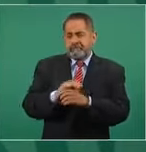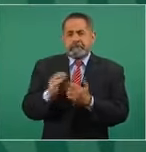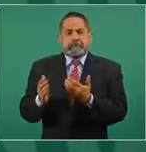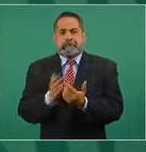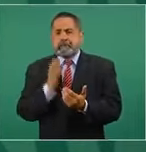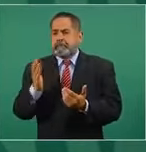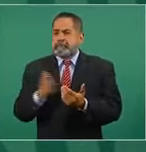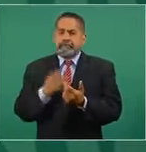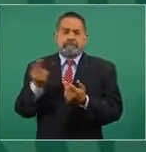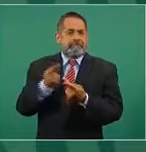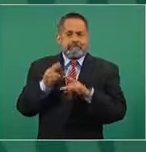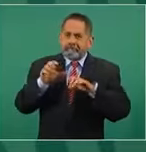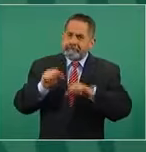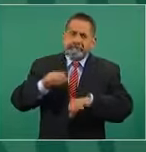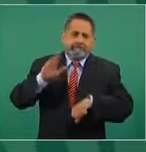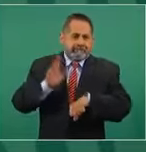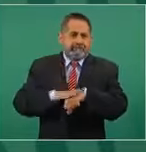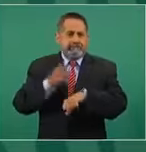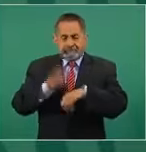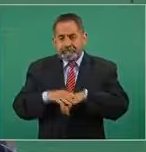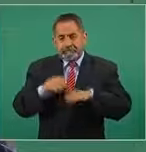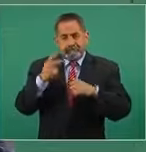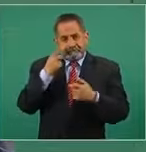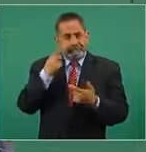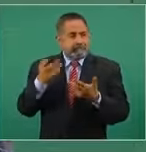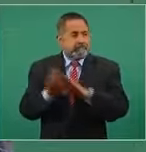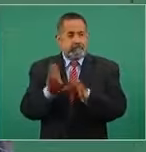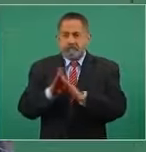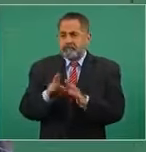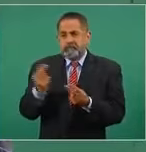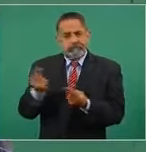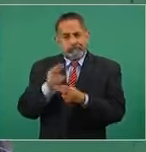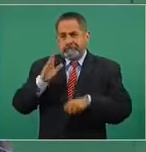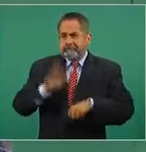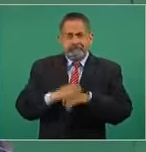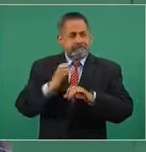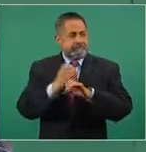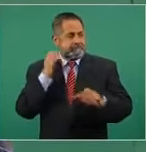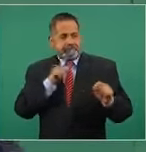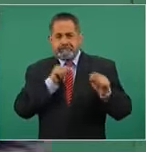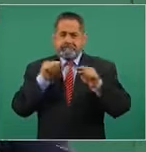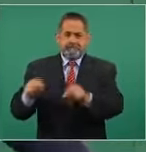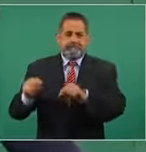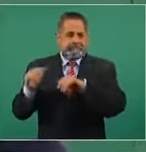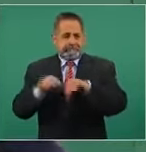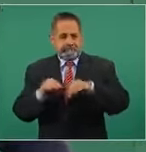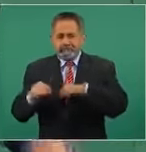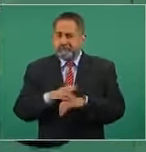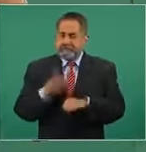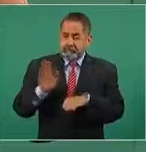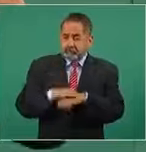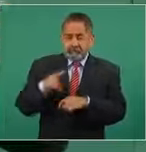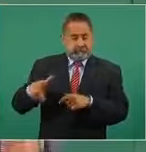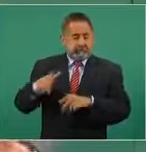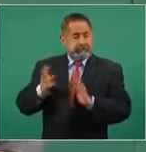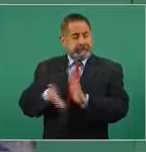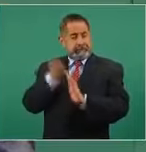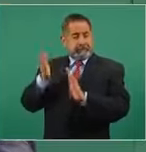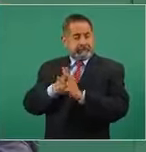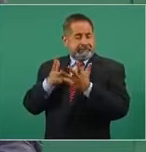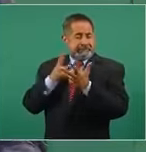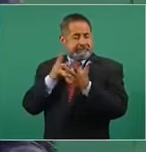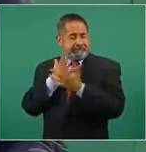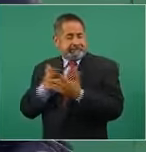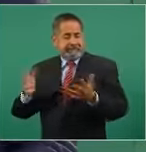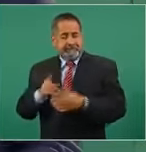Tenemos que atender eso, resolver eso. Porque es una obra, pues imagínense,